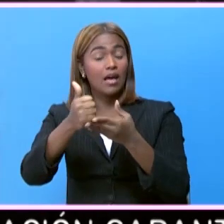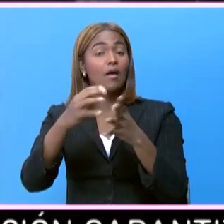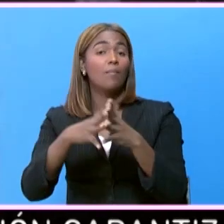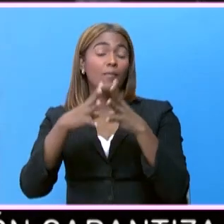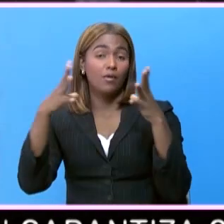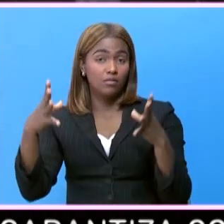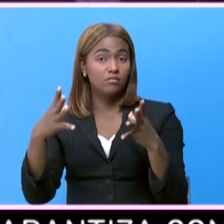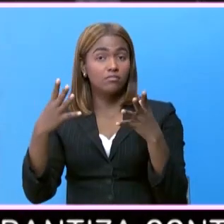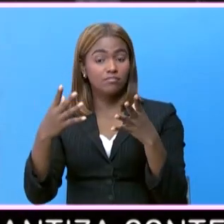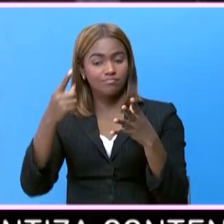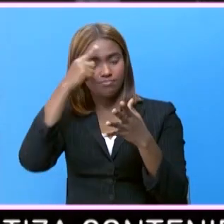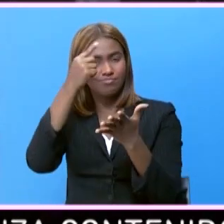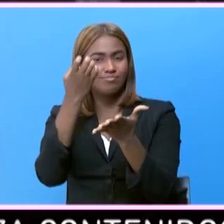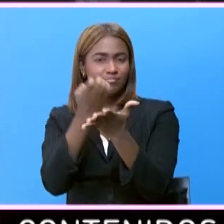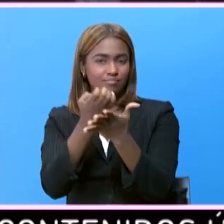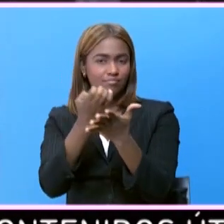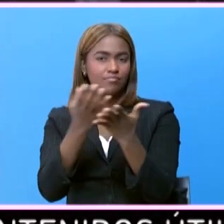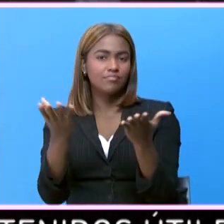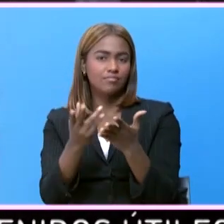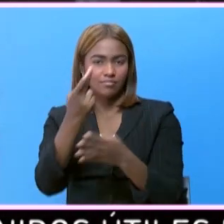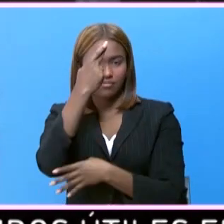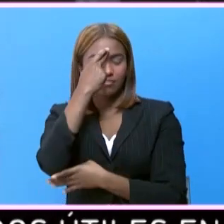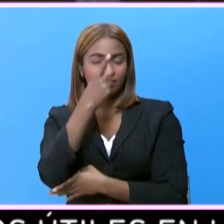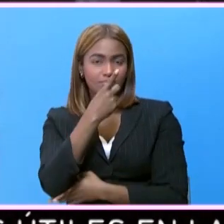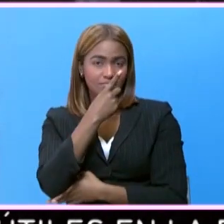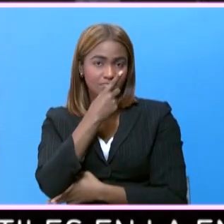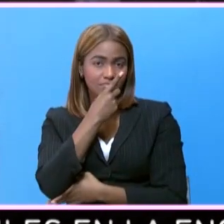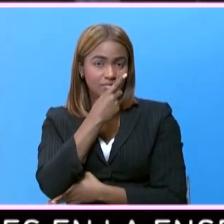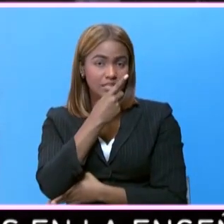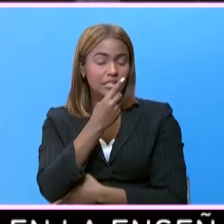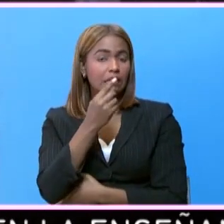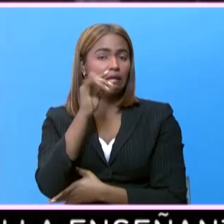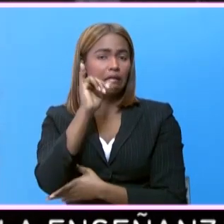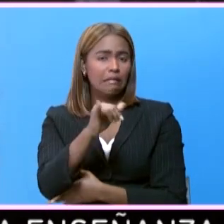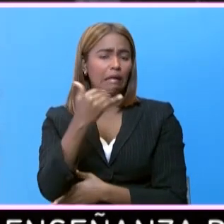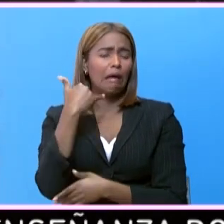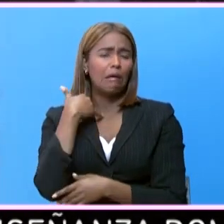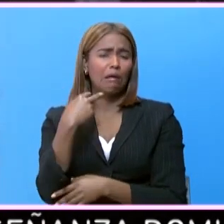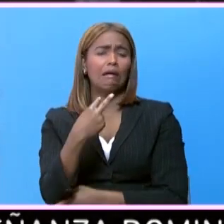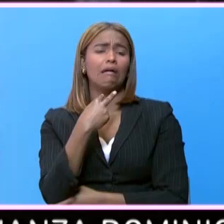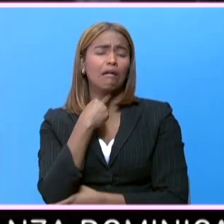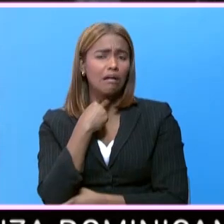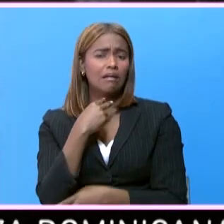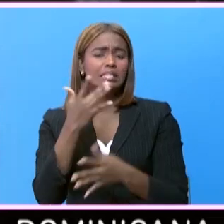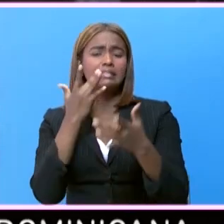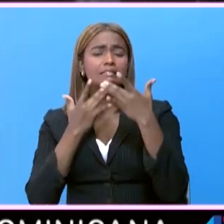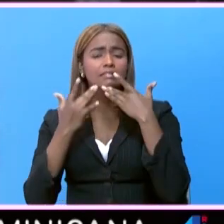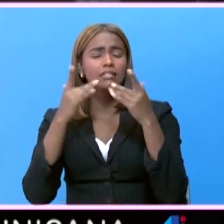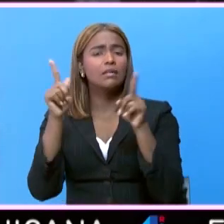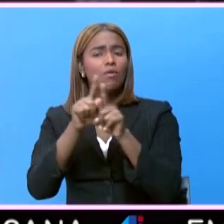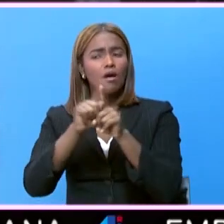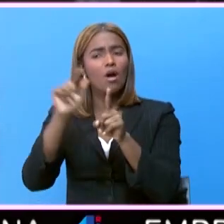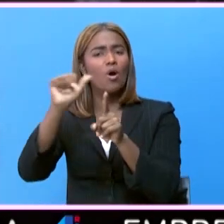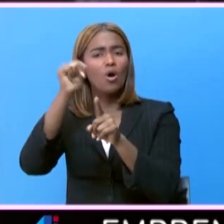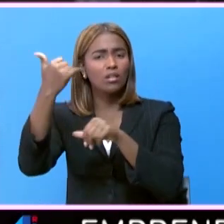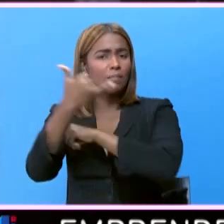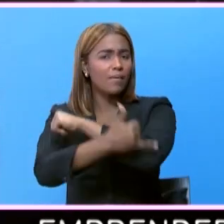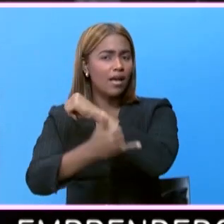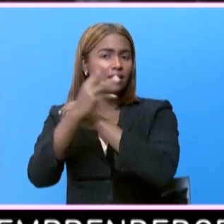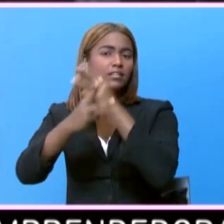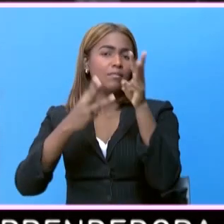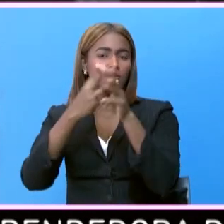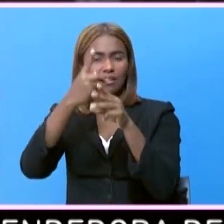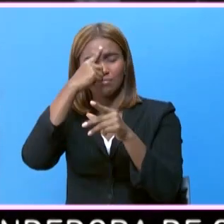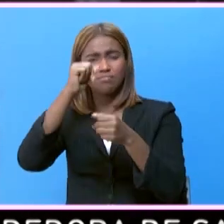significativa la economía de la República Dominicana, que fue golpeada como otras naciones del mundo por la